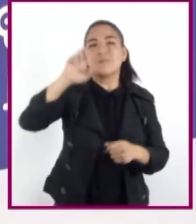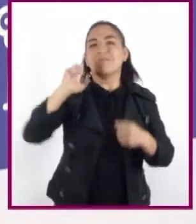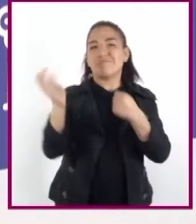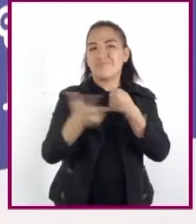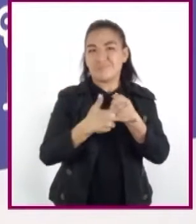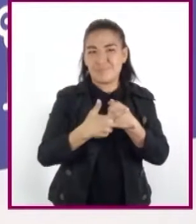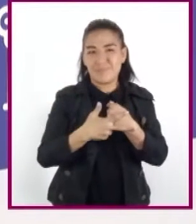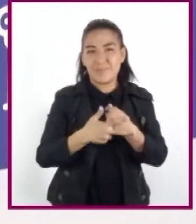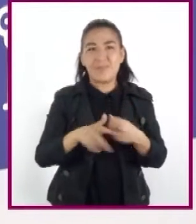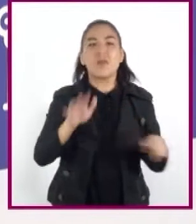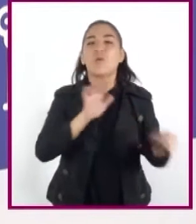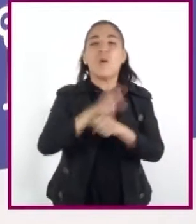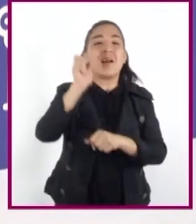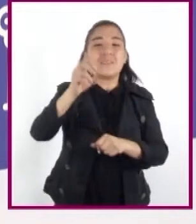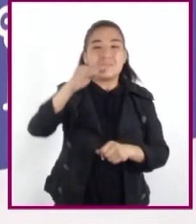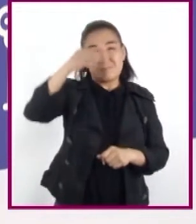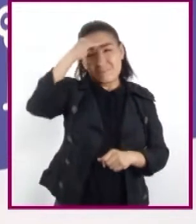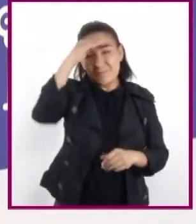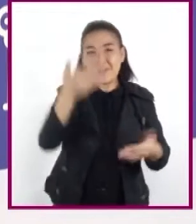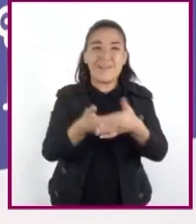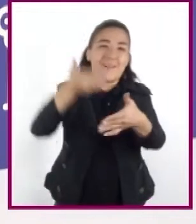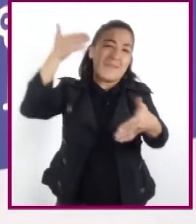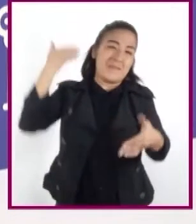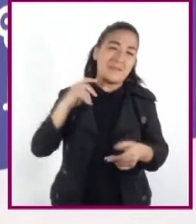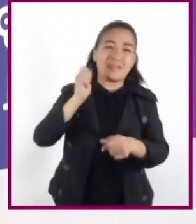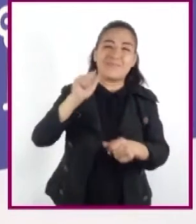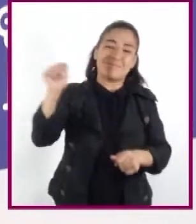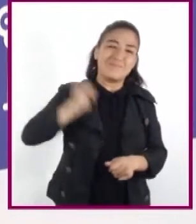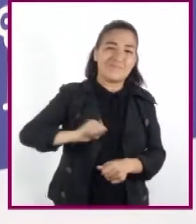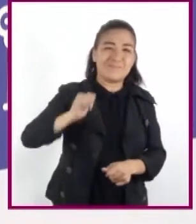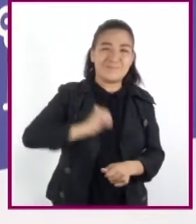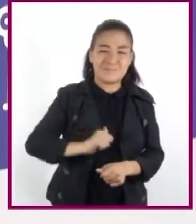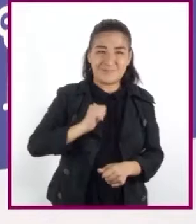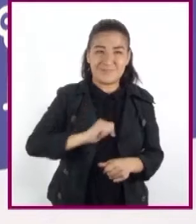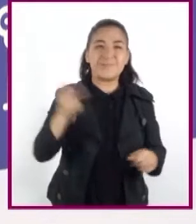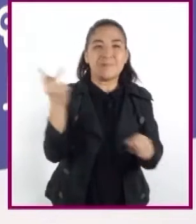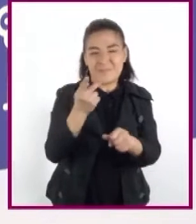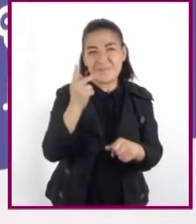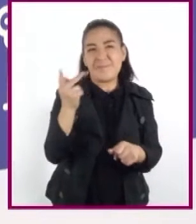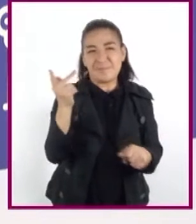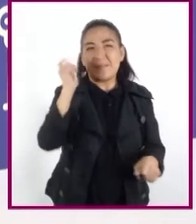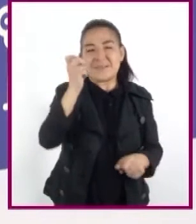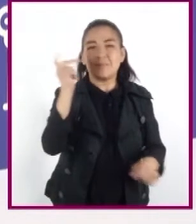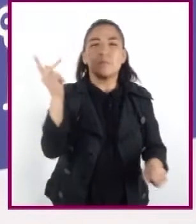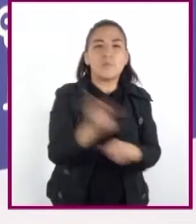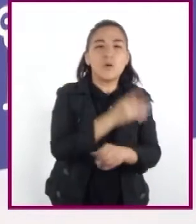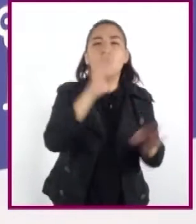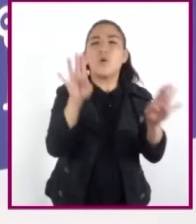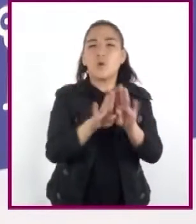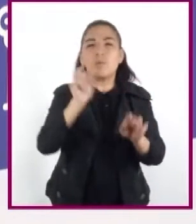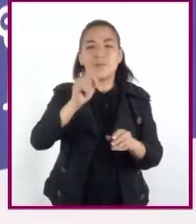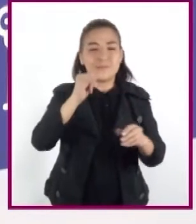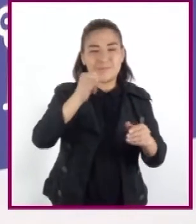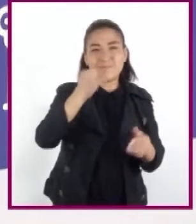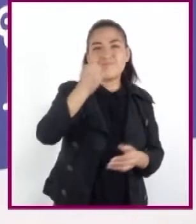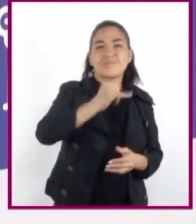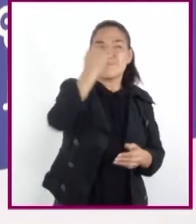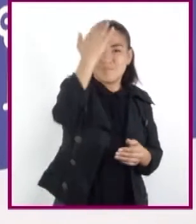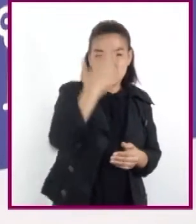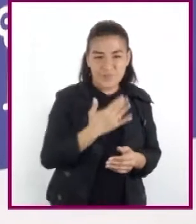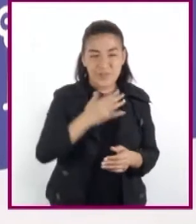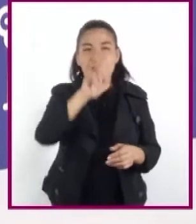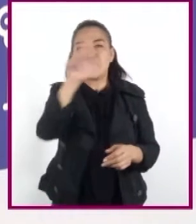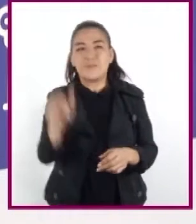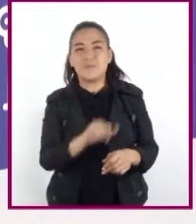La visión del pasado prehispánico se transformó radicalmente con las ideas de la ilustración y décadas más